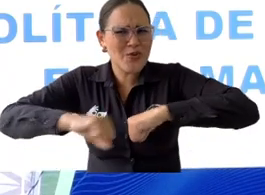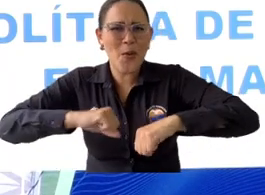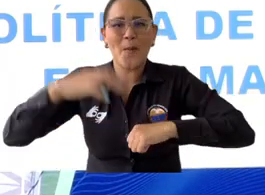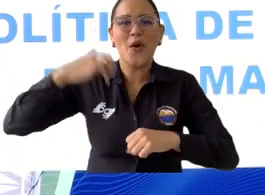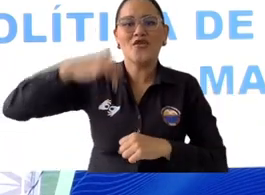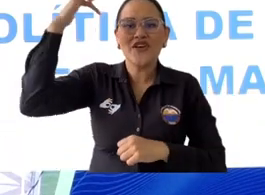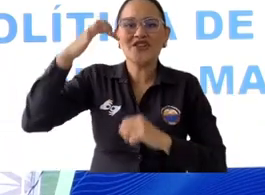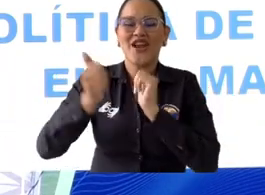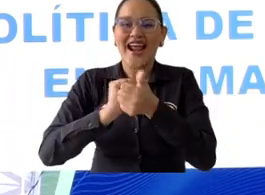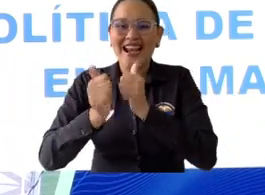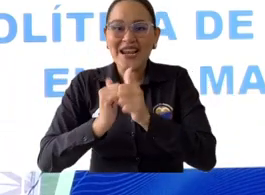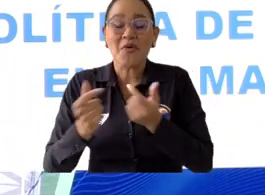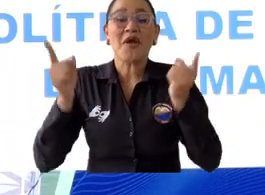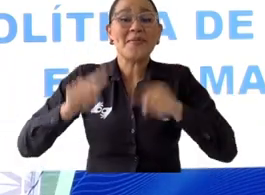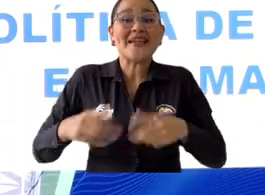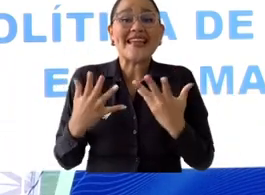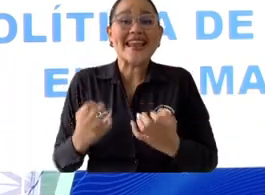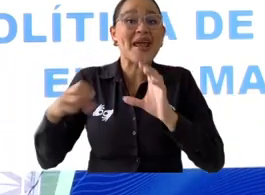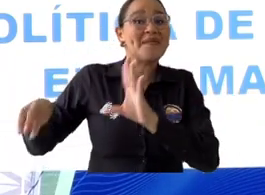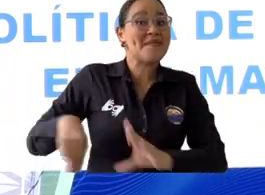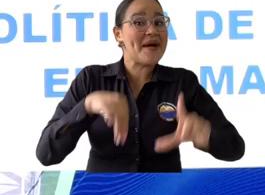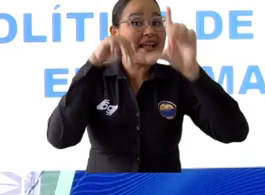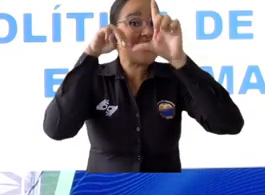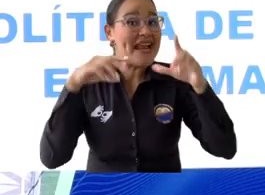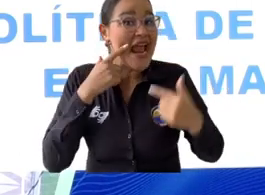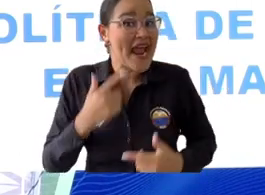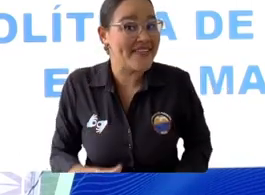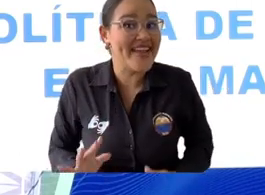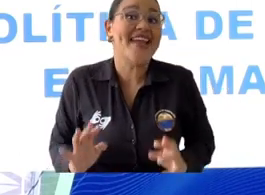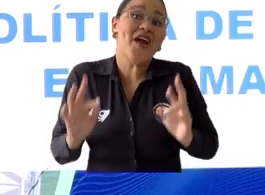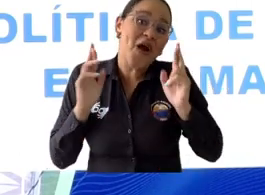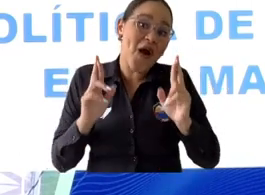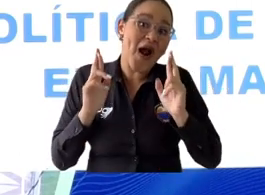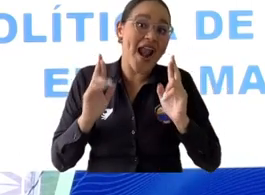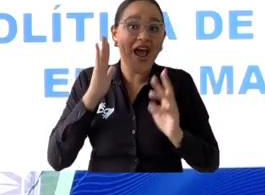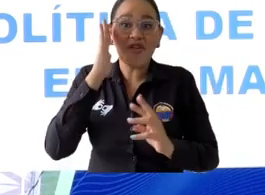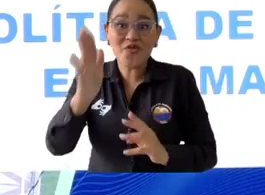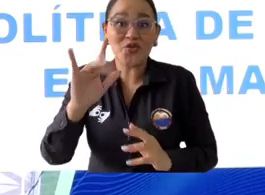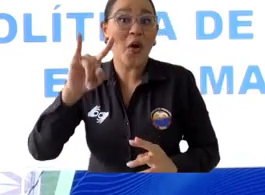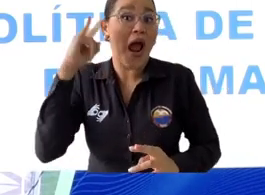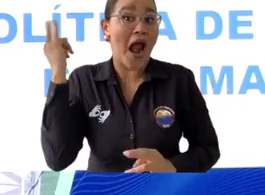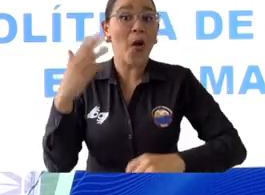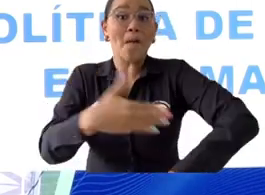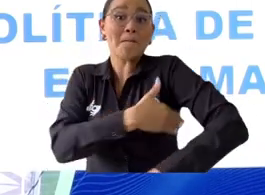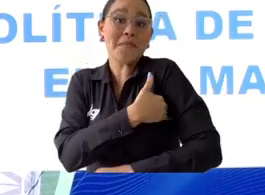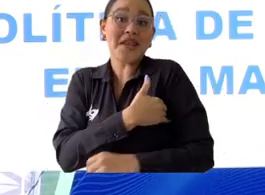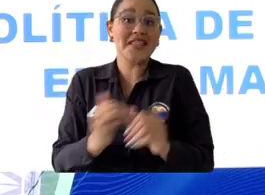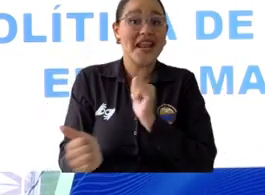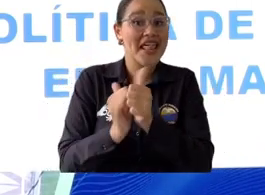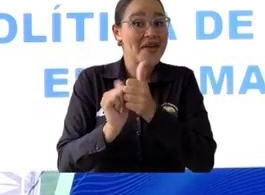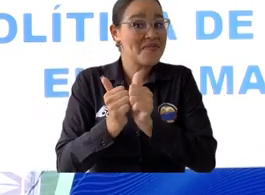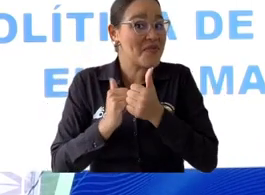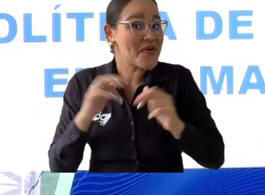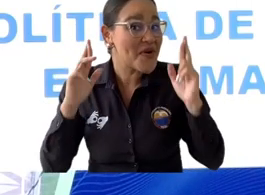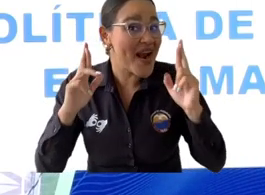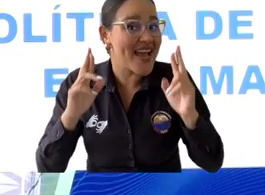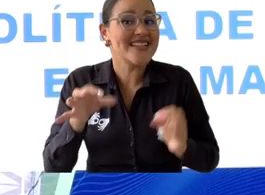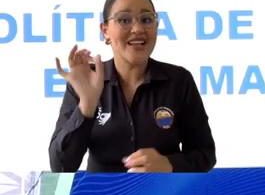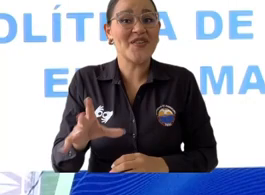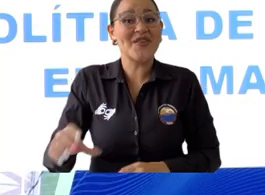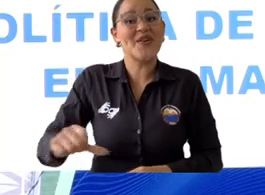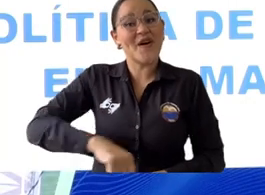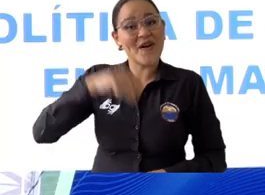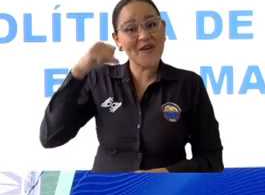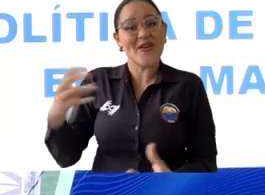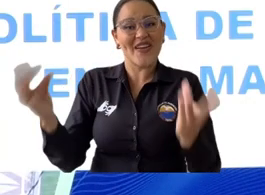y nos siga llenando de orgullo. Así que mi felicitación para Martín, para Natalia, pero también para todo ese equipo de trabajo, de todos nuestros equipos que